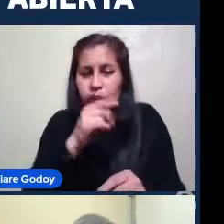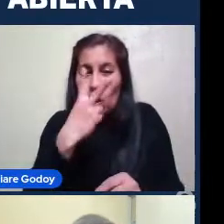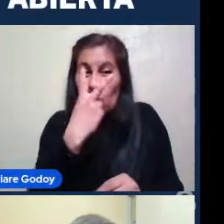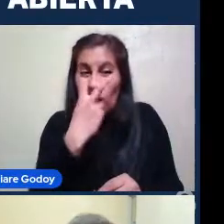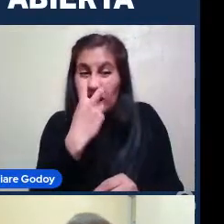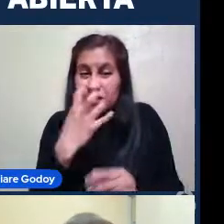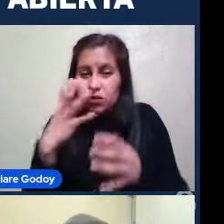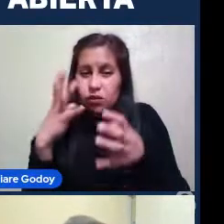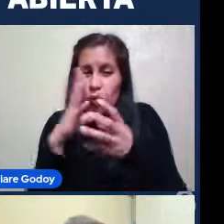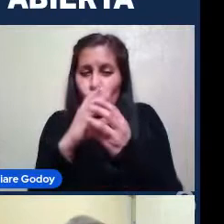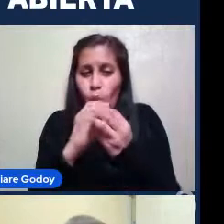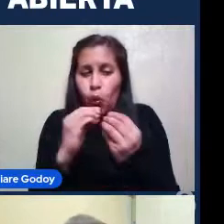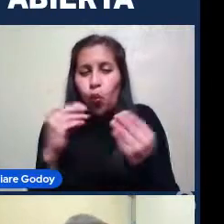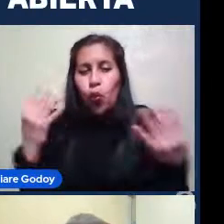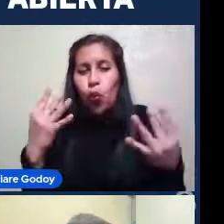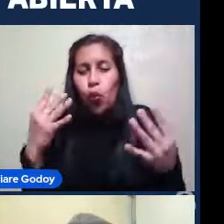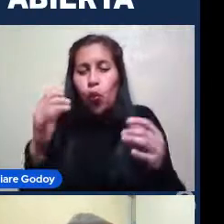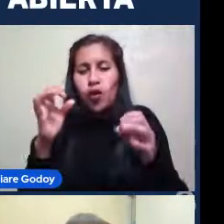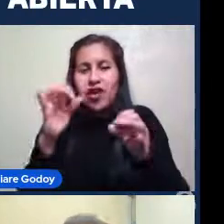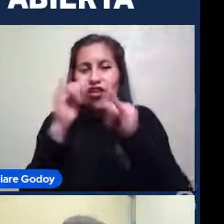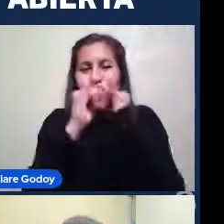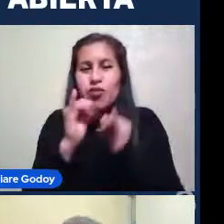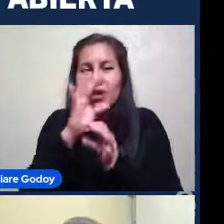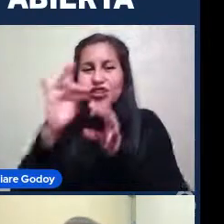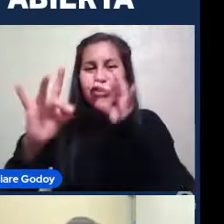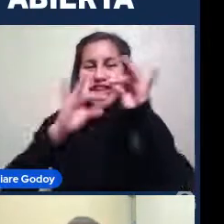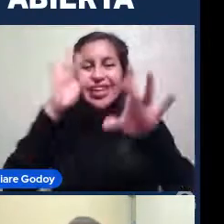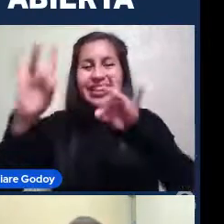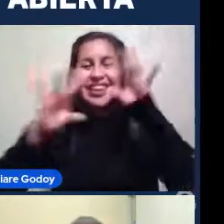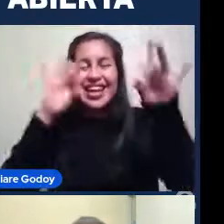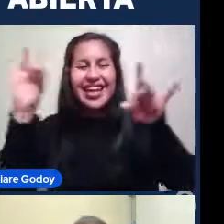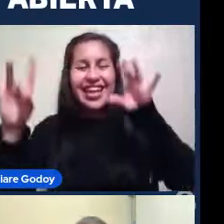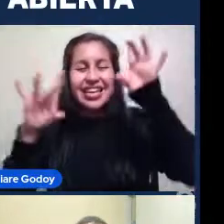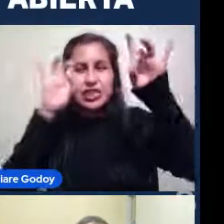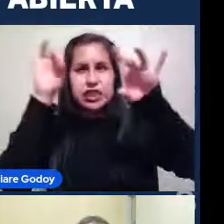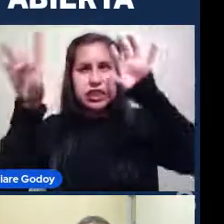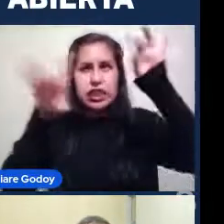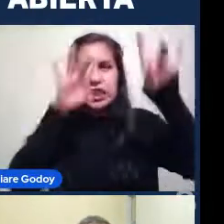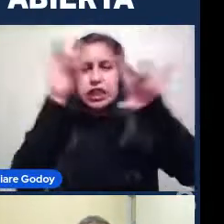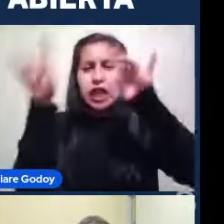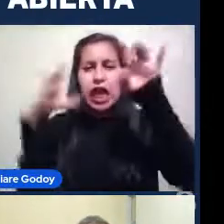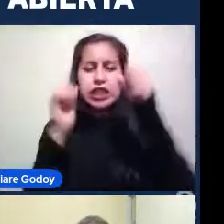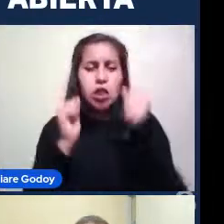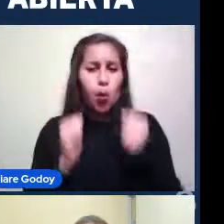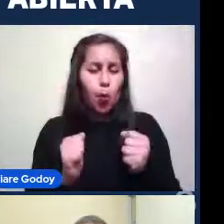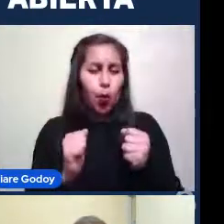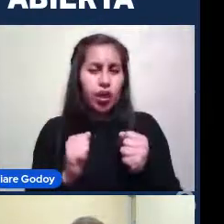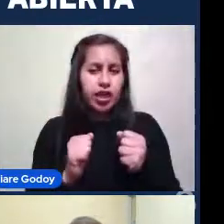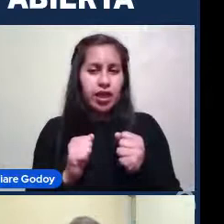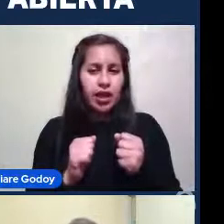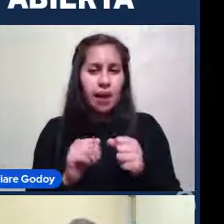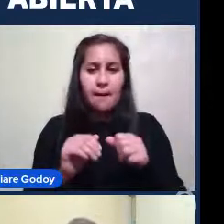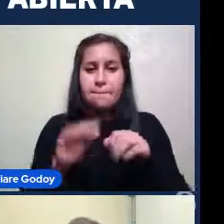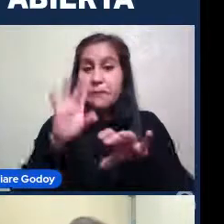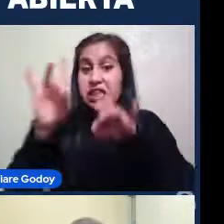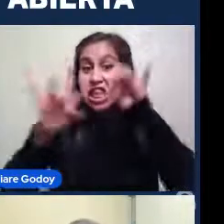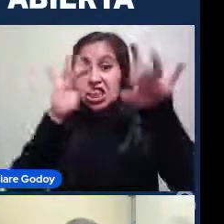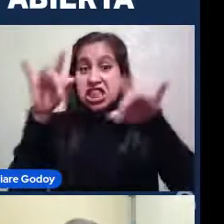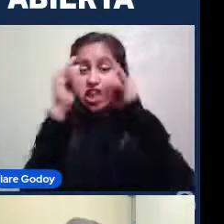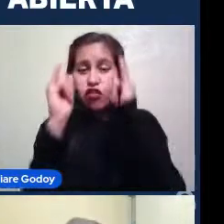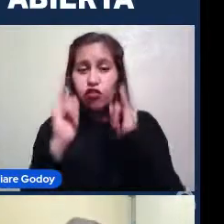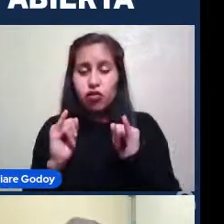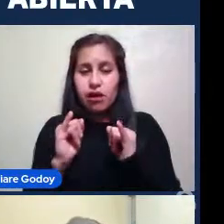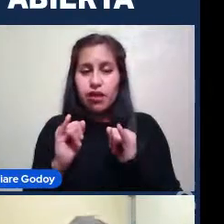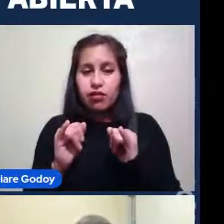Todas las estrellas Posibles El gas Que no se usa Para formar Estrellas Las mismas estrellas Que se formaron Las